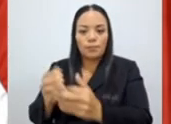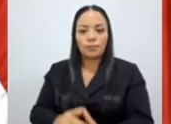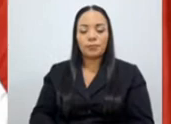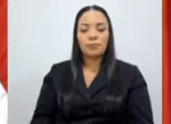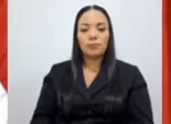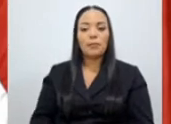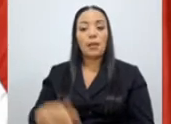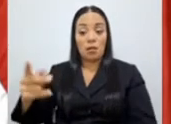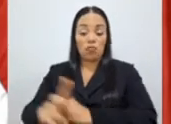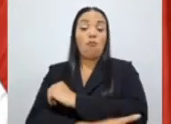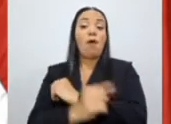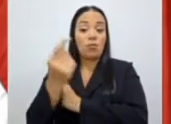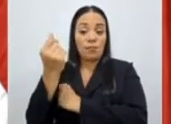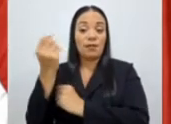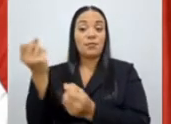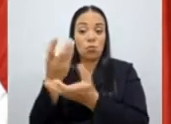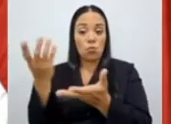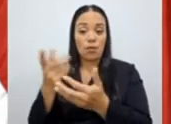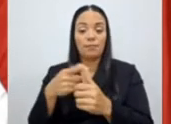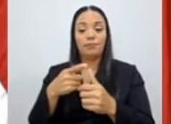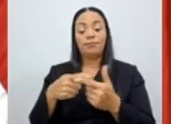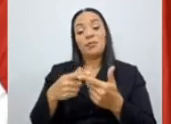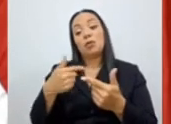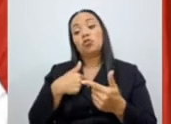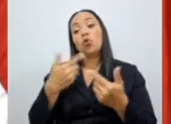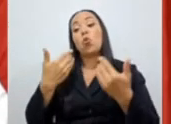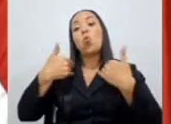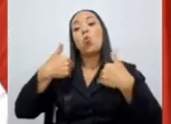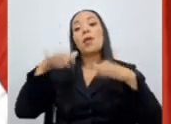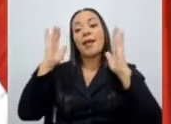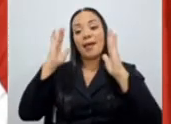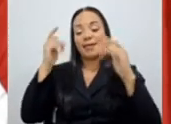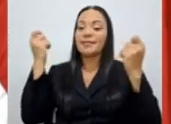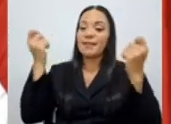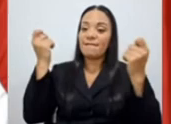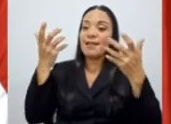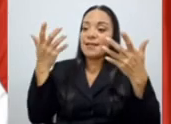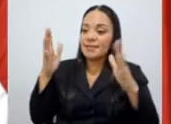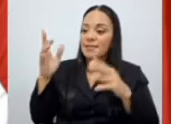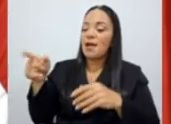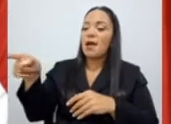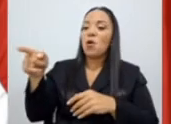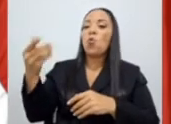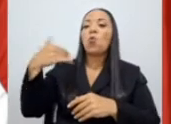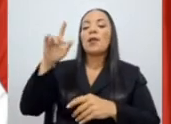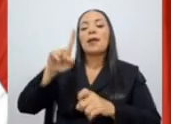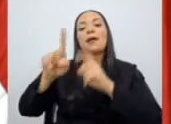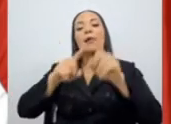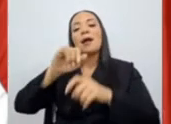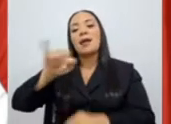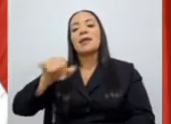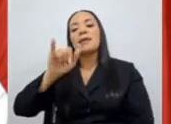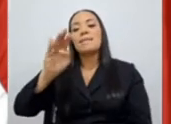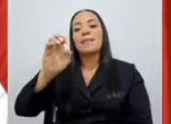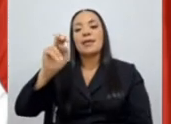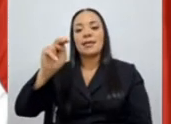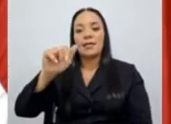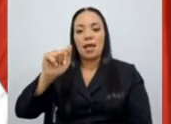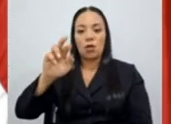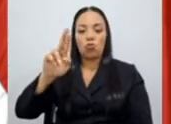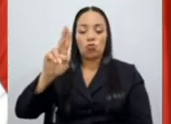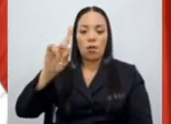recursos públicos, hubiera celebrado que ya hubiera interrogado a Jimena Rueda, que